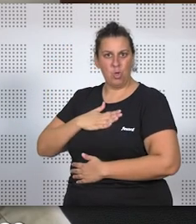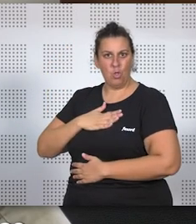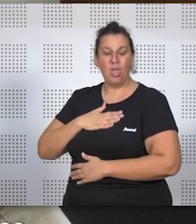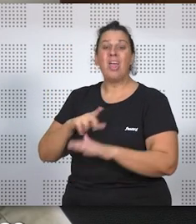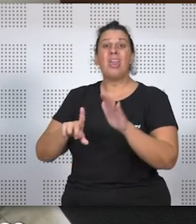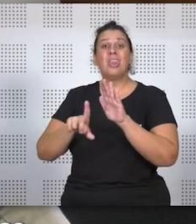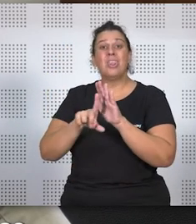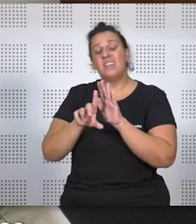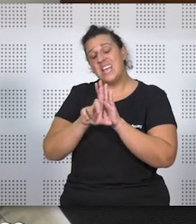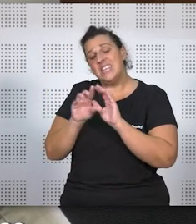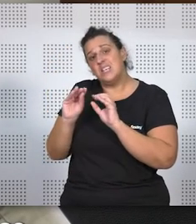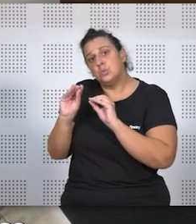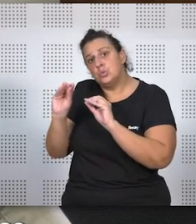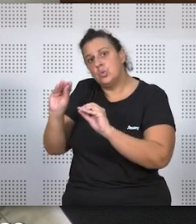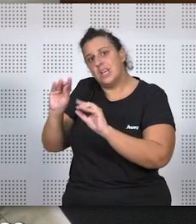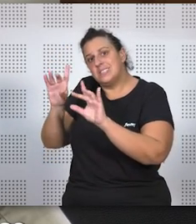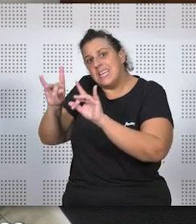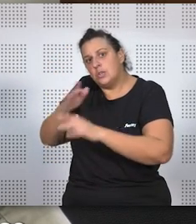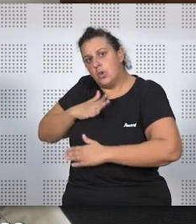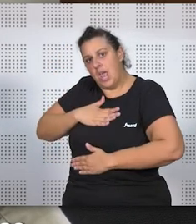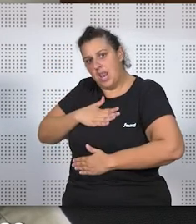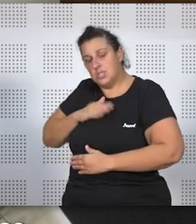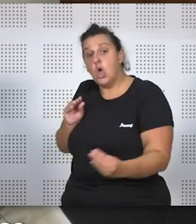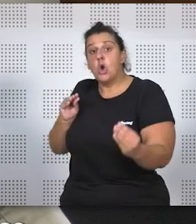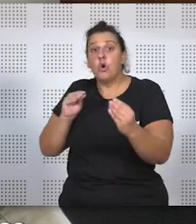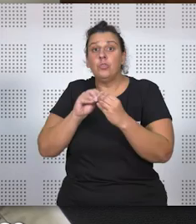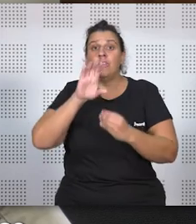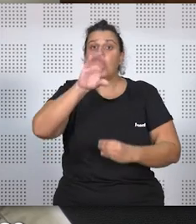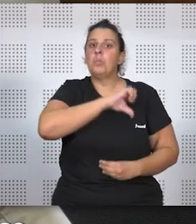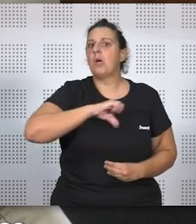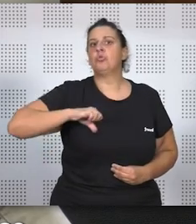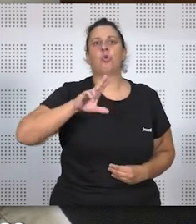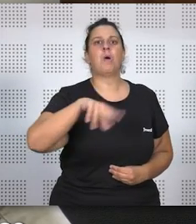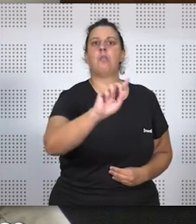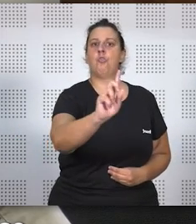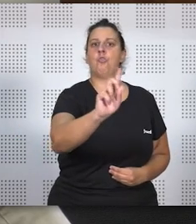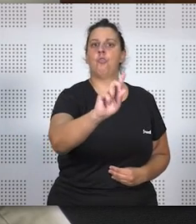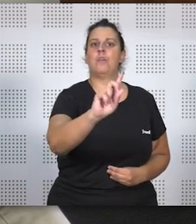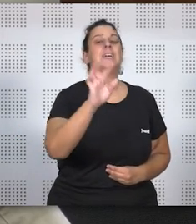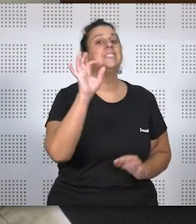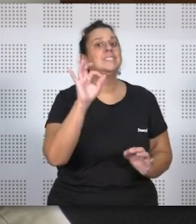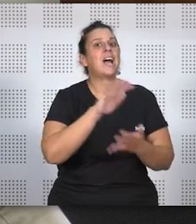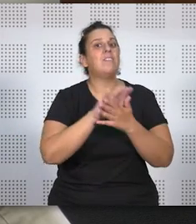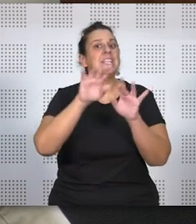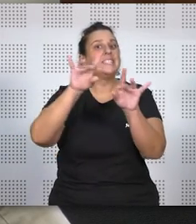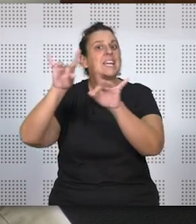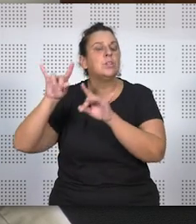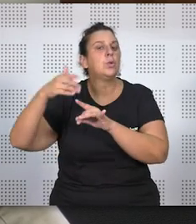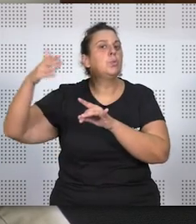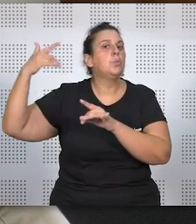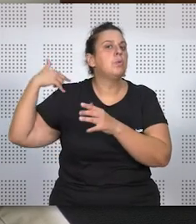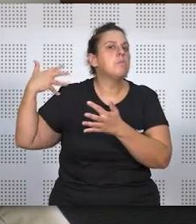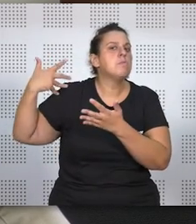civil propio, no coinciden con las autonomías, sino que son determinados territorios que en su día compilaron o